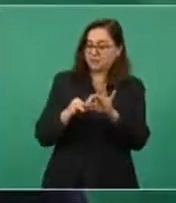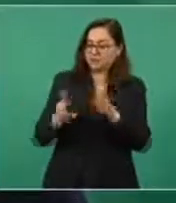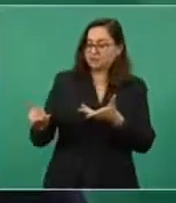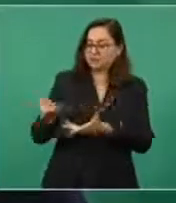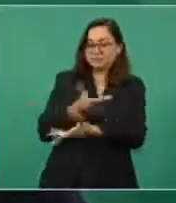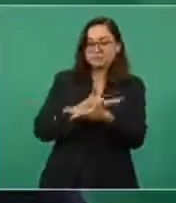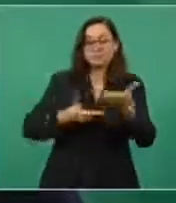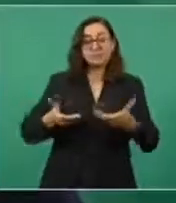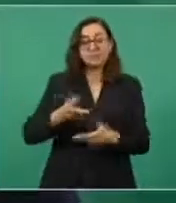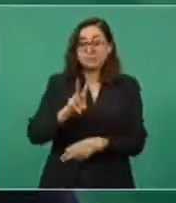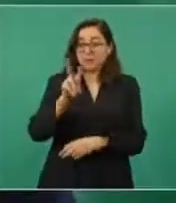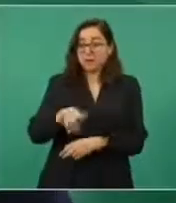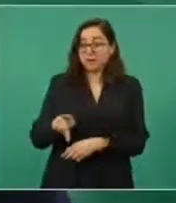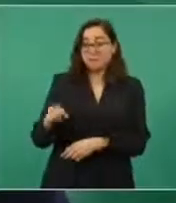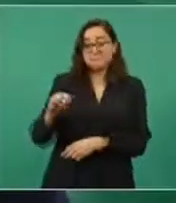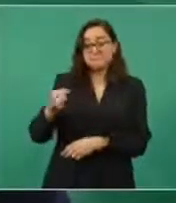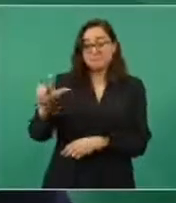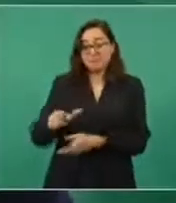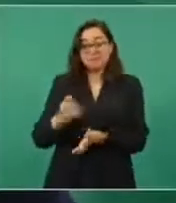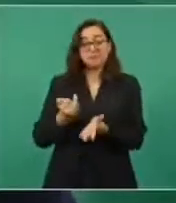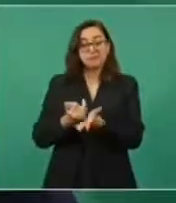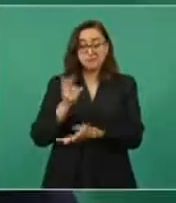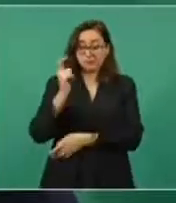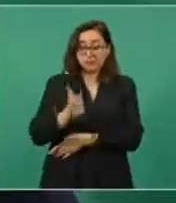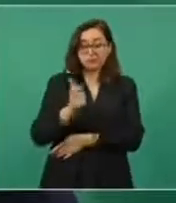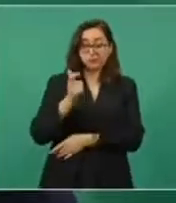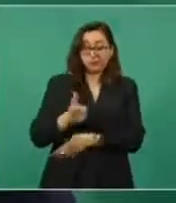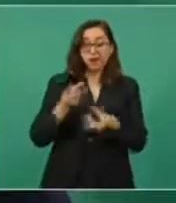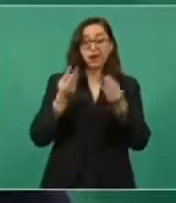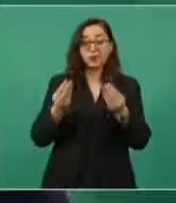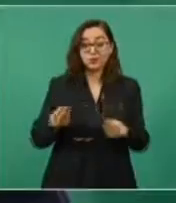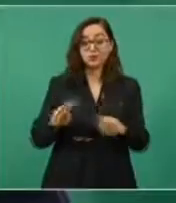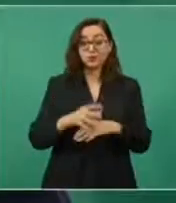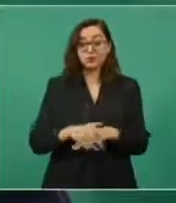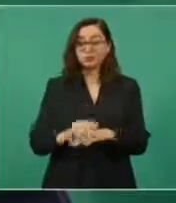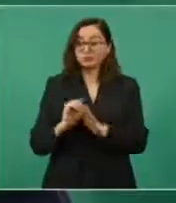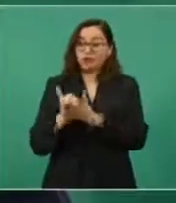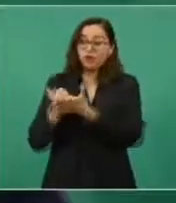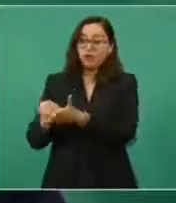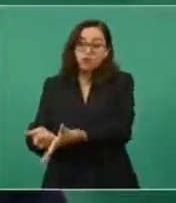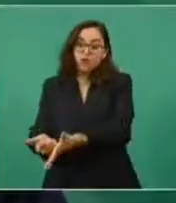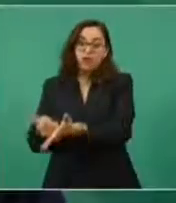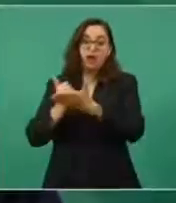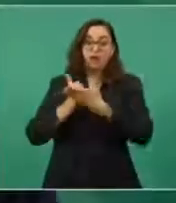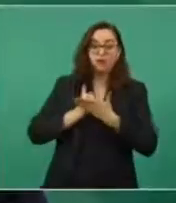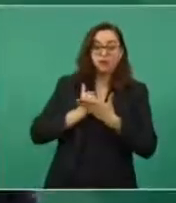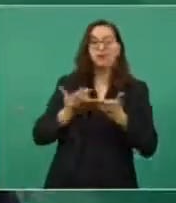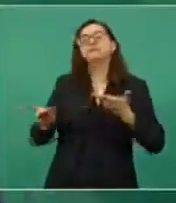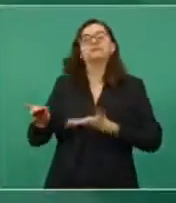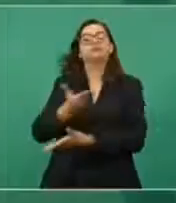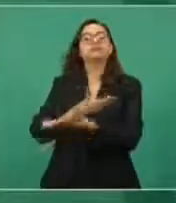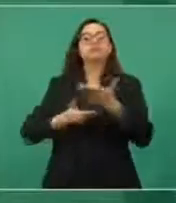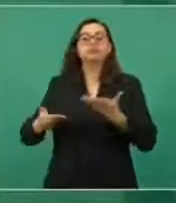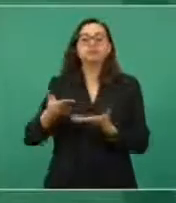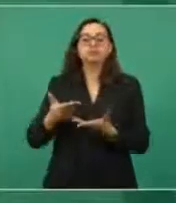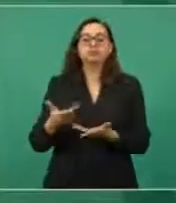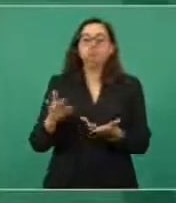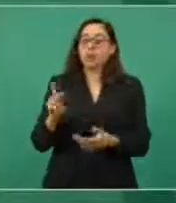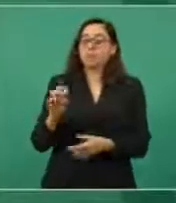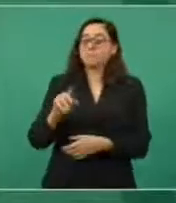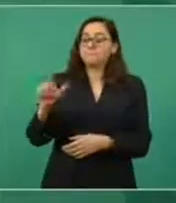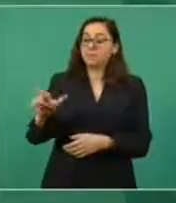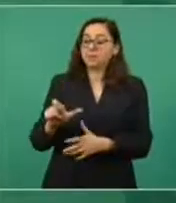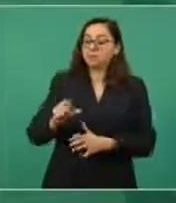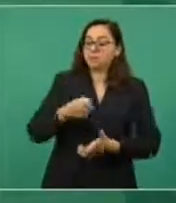Contribuye mucho a la hacienda pública, entonces por eso todo lo que se invierta